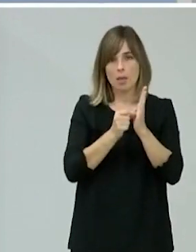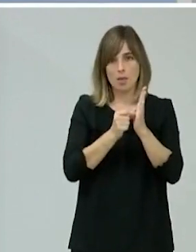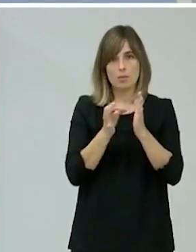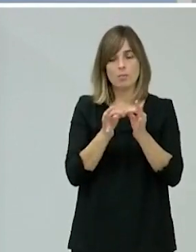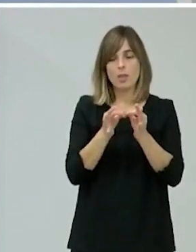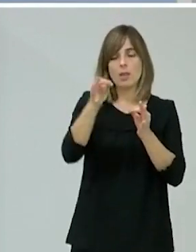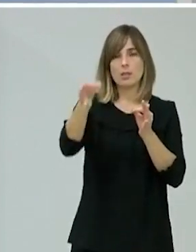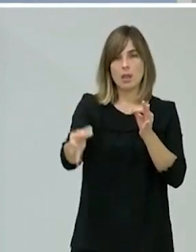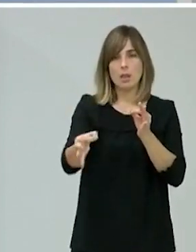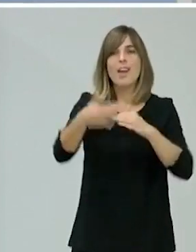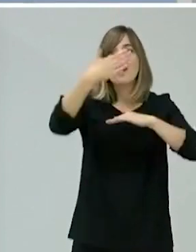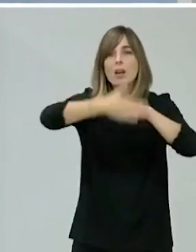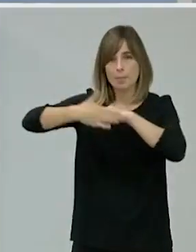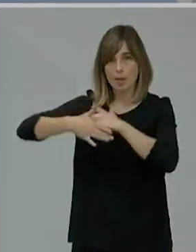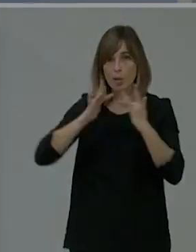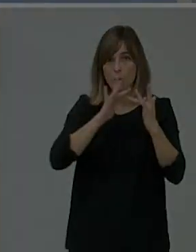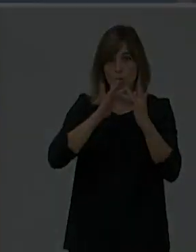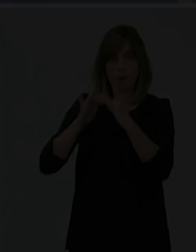limitación del contacto social y de respetar todas las medidas preventivas.